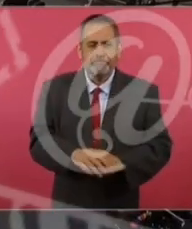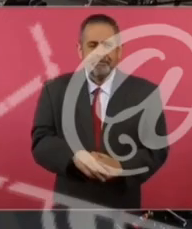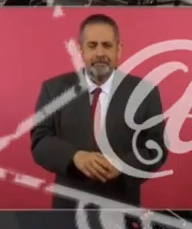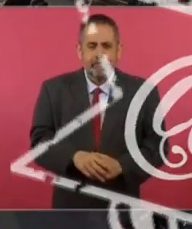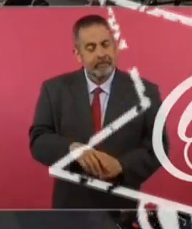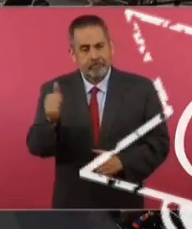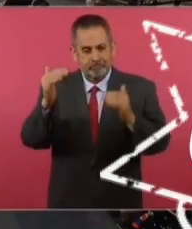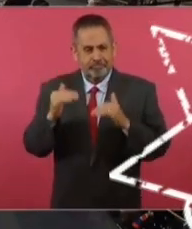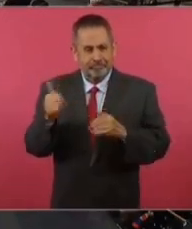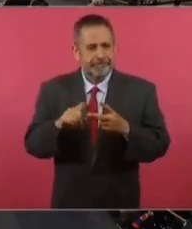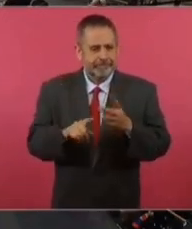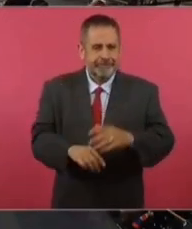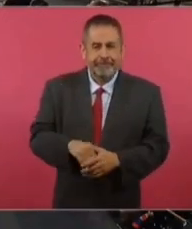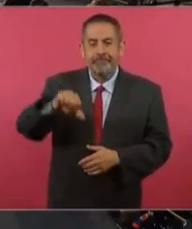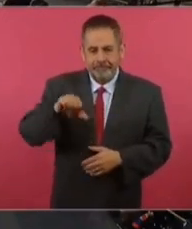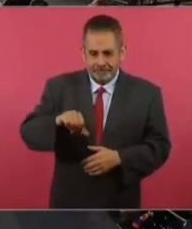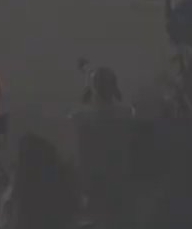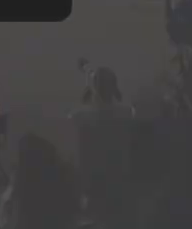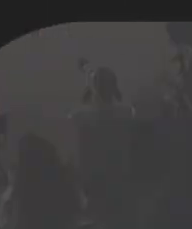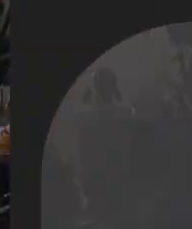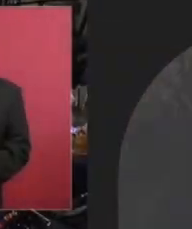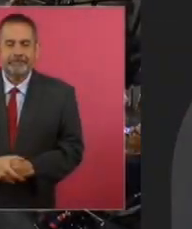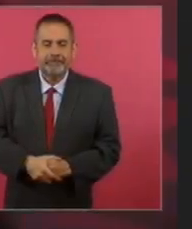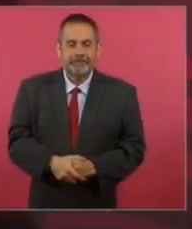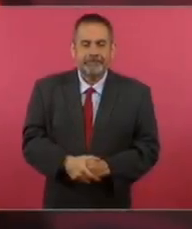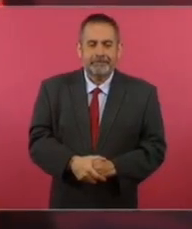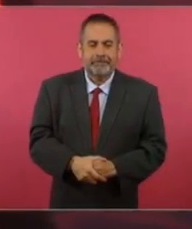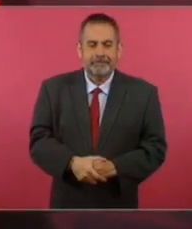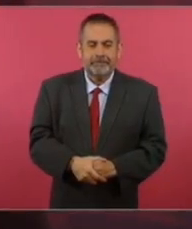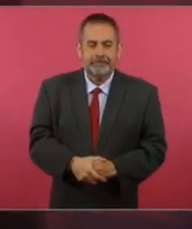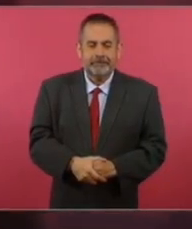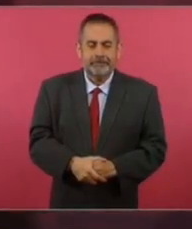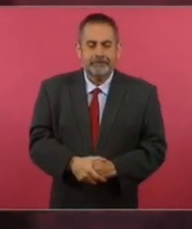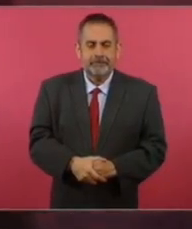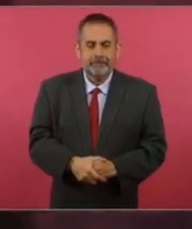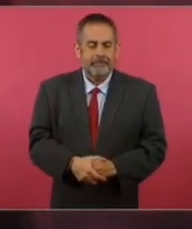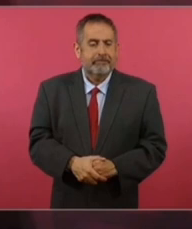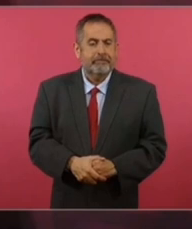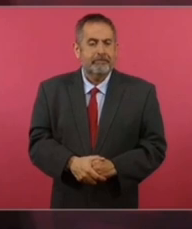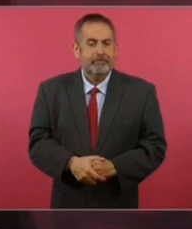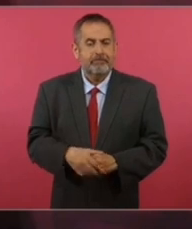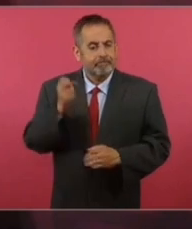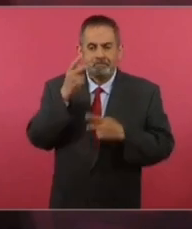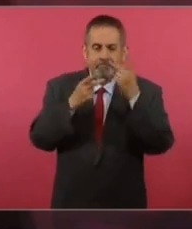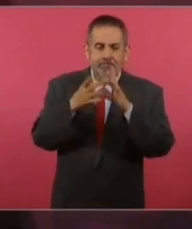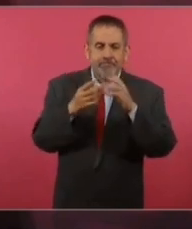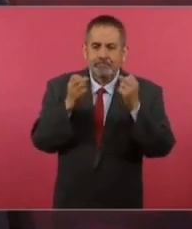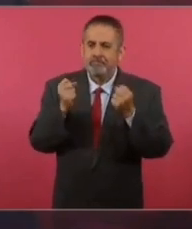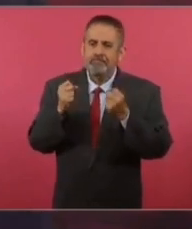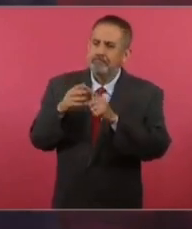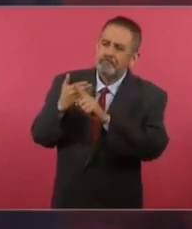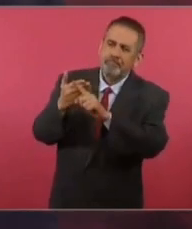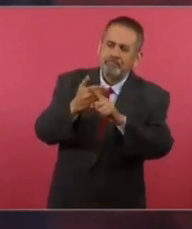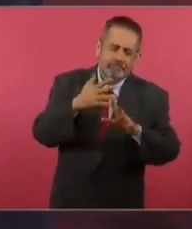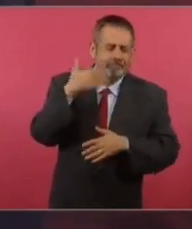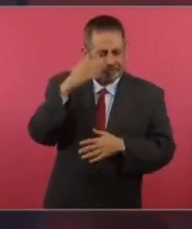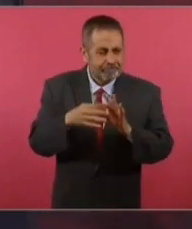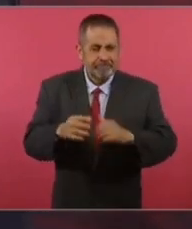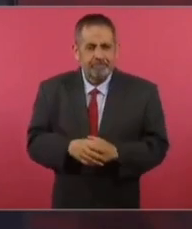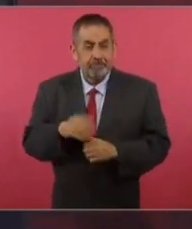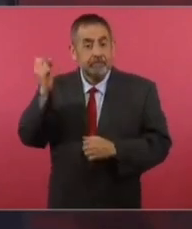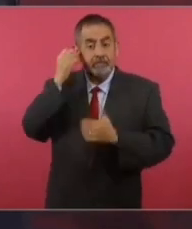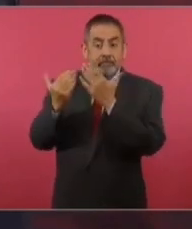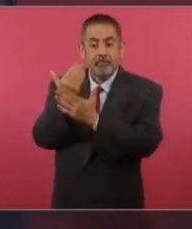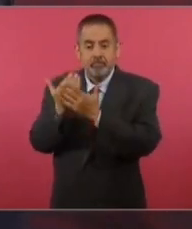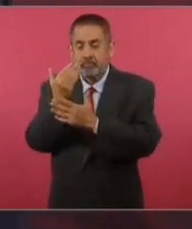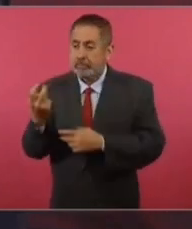Vámonos de una vez con el de hoy, la sección de hoy. ¡Producción! Ya han hecho mis campañas en contra de muchos tipos. En las